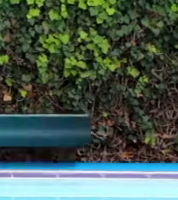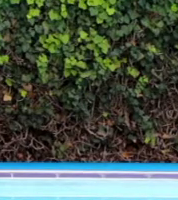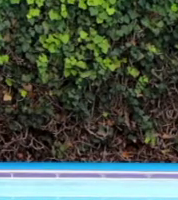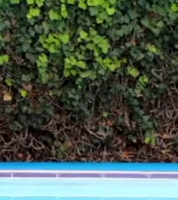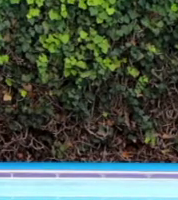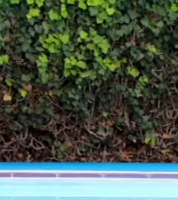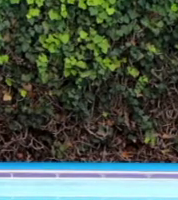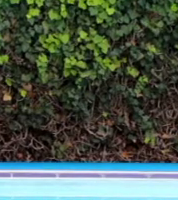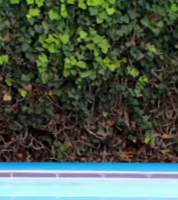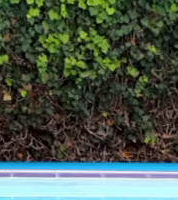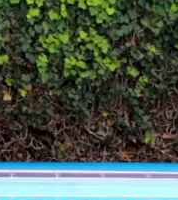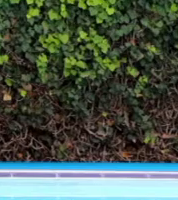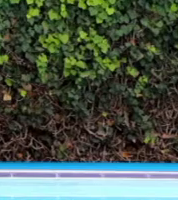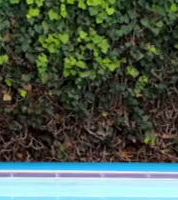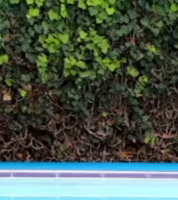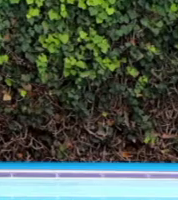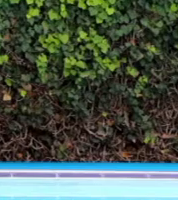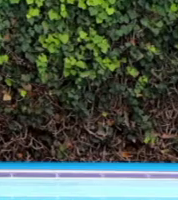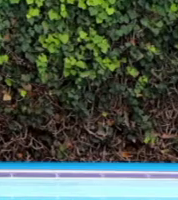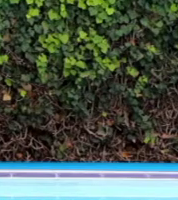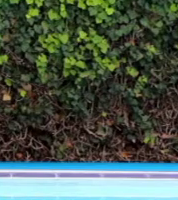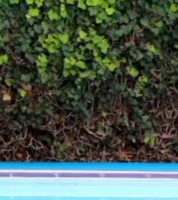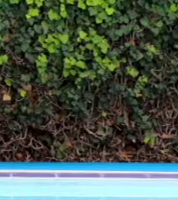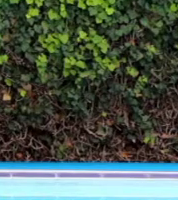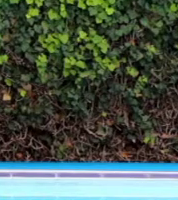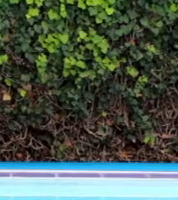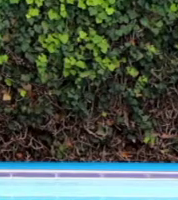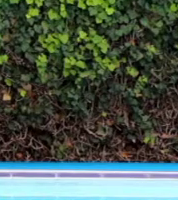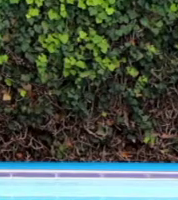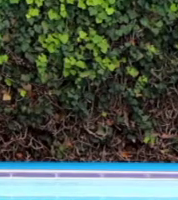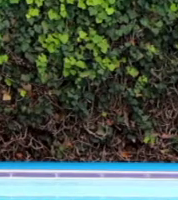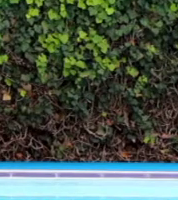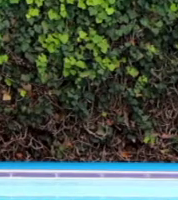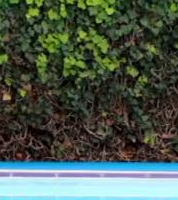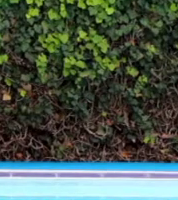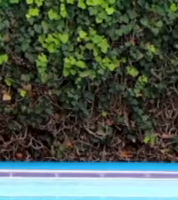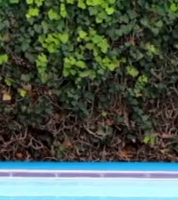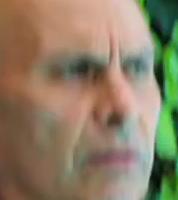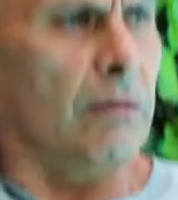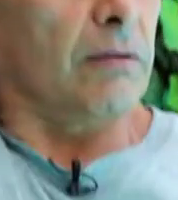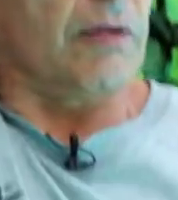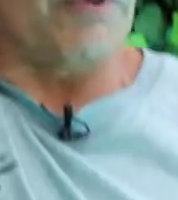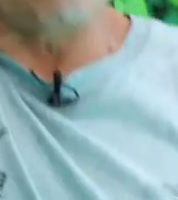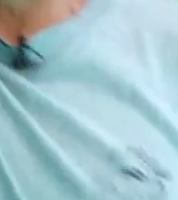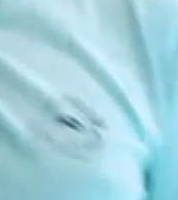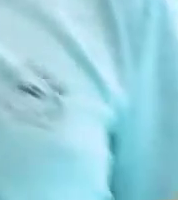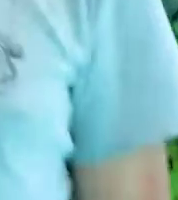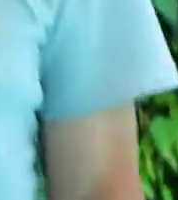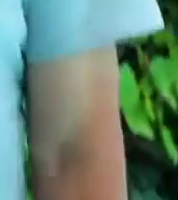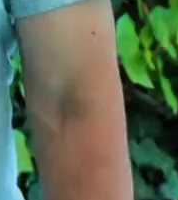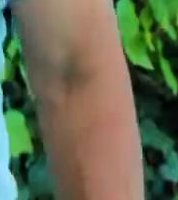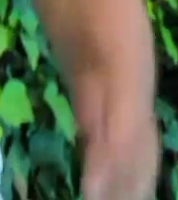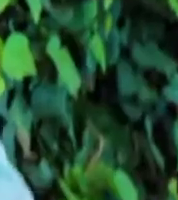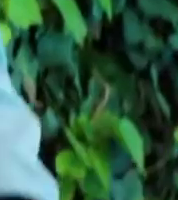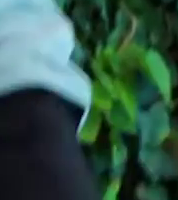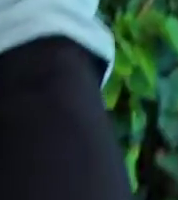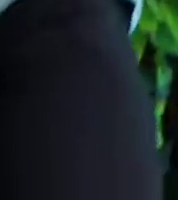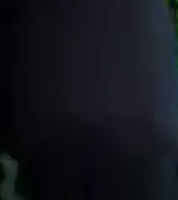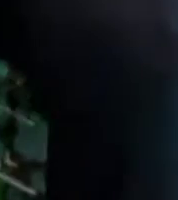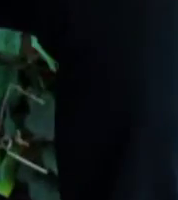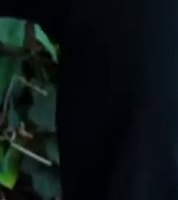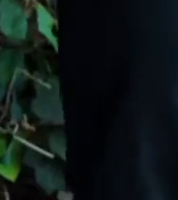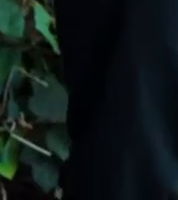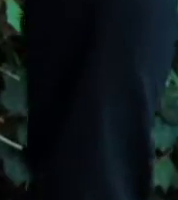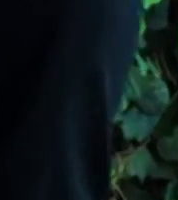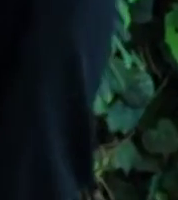pierna derecha y la mano derecha igual y al mismo tiempo vamos a elevar talón del pie contrario. Izquierda